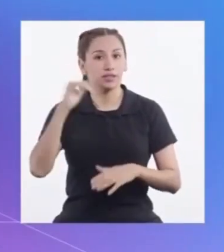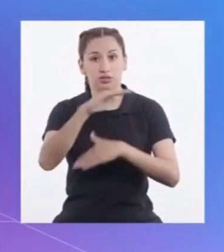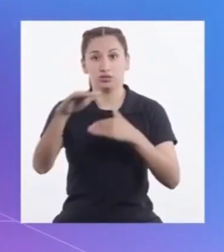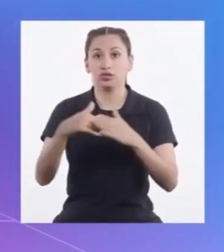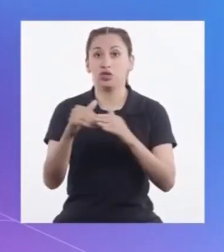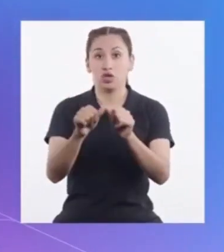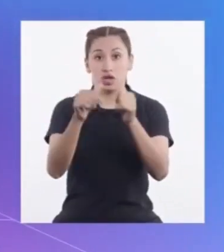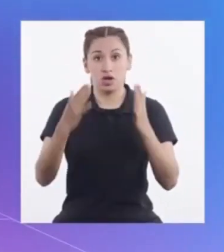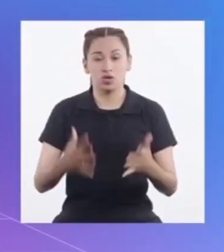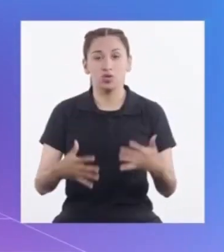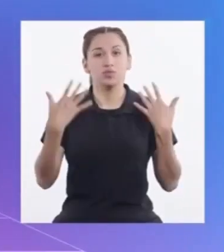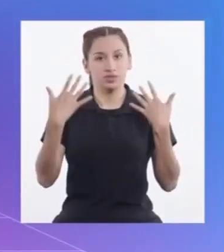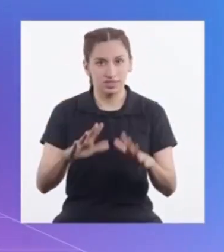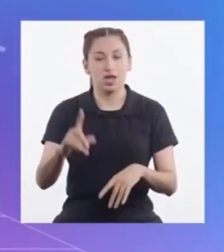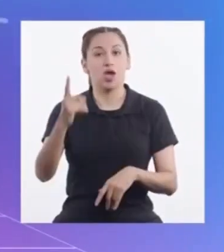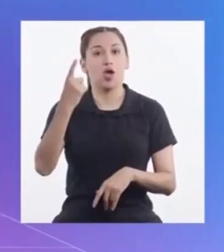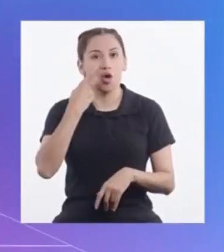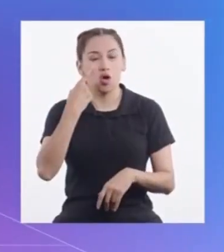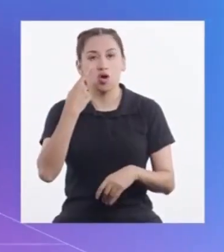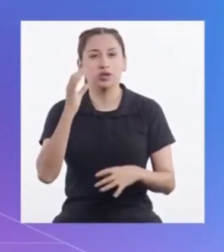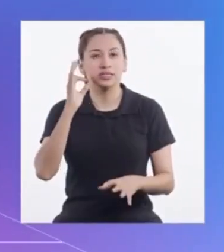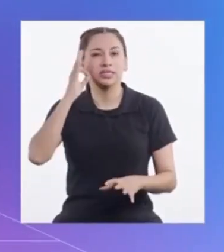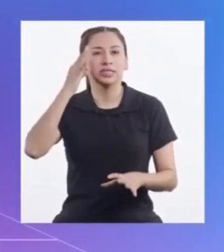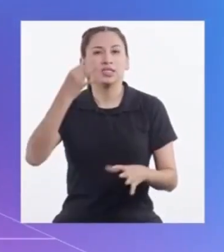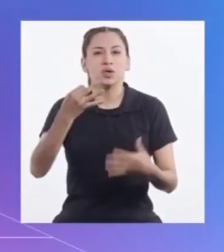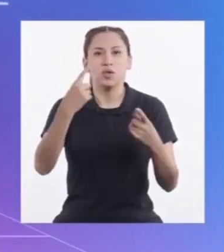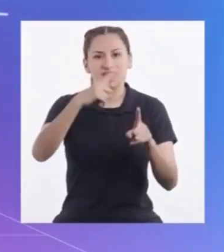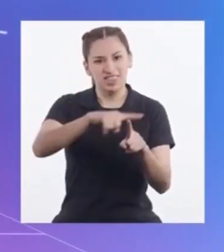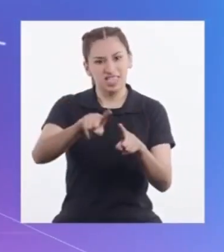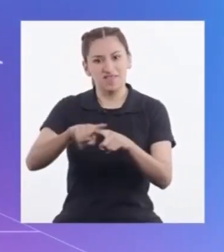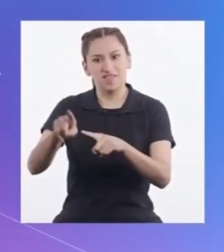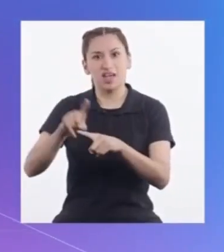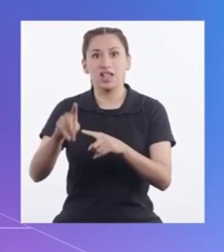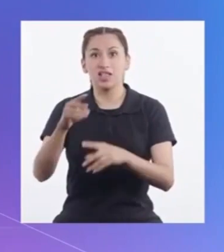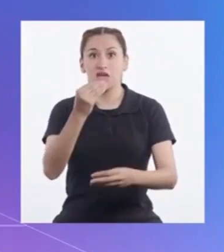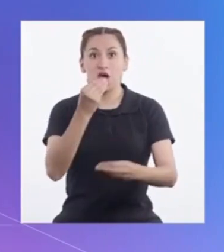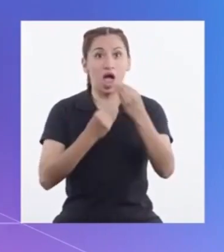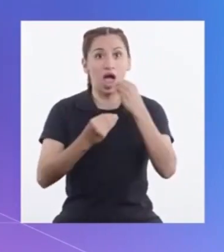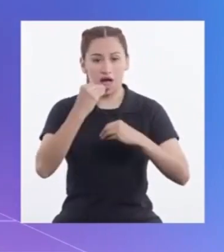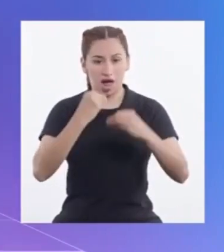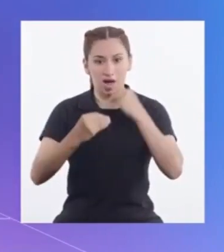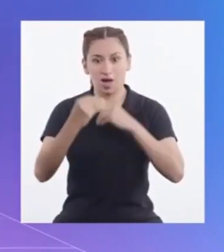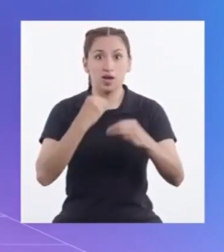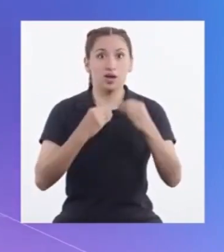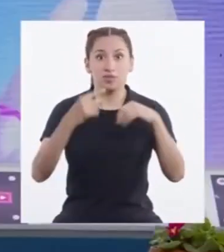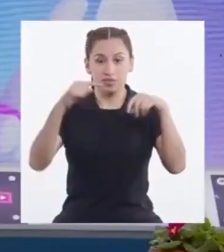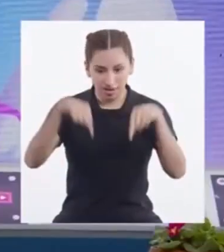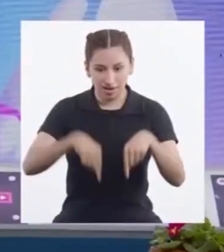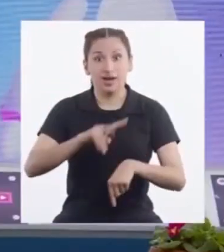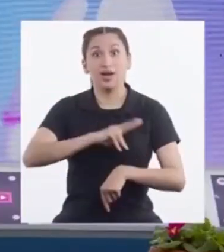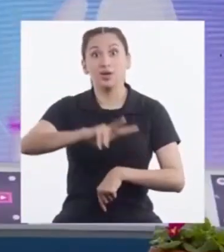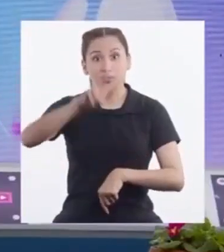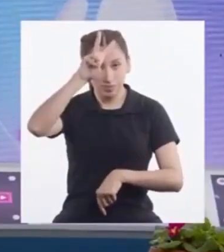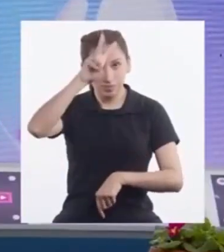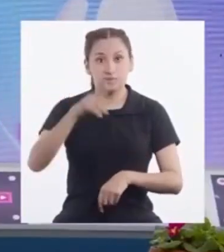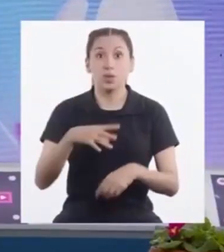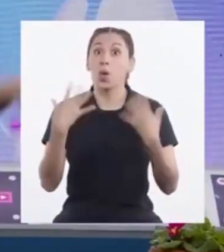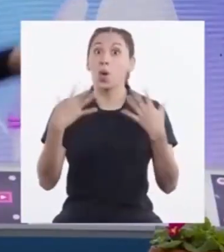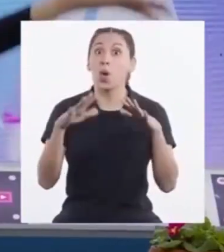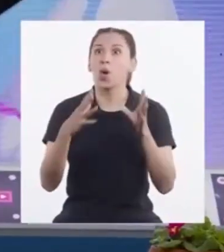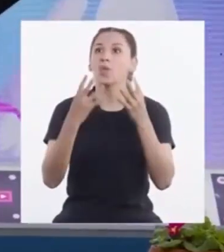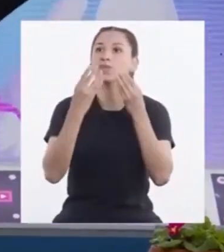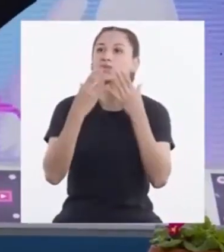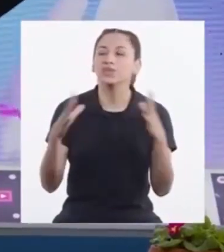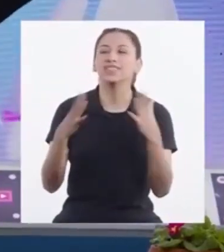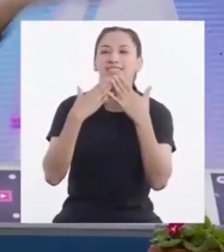las estudiantes y los estudiantes conocieron la riqueza de productos agrícolas en el Perú Muchas